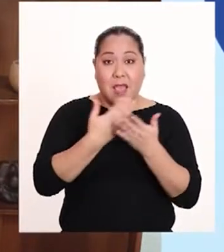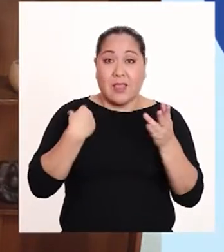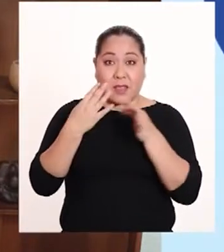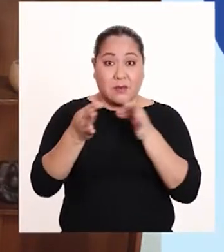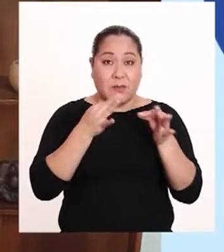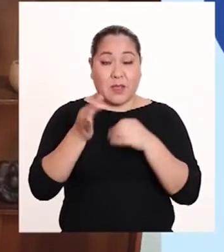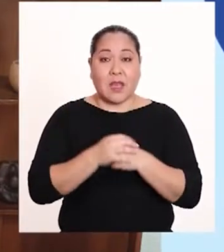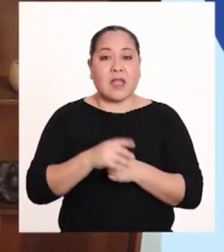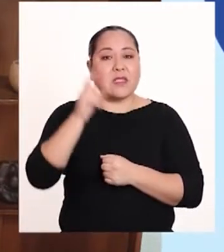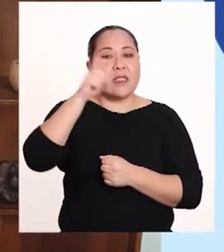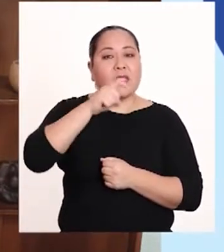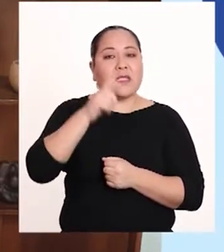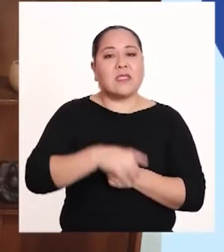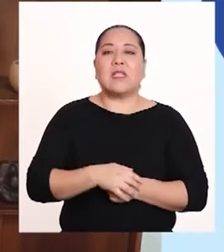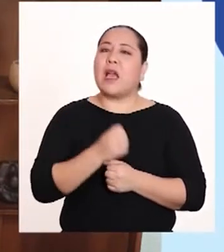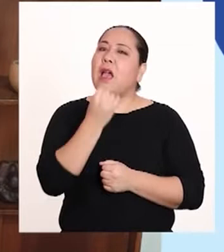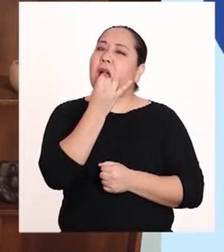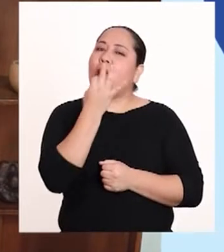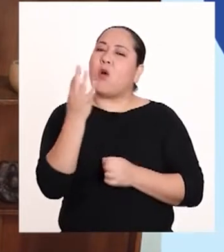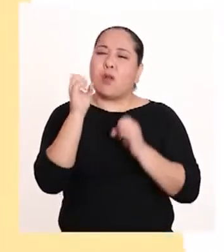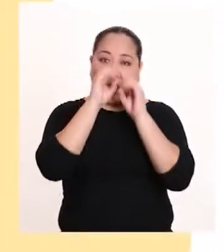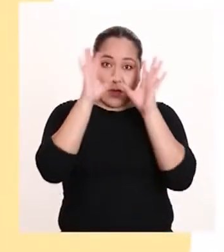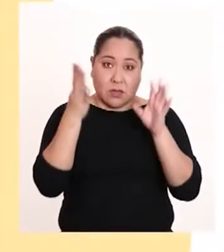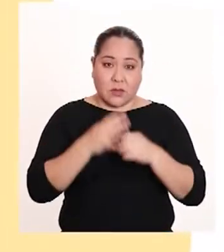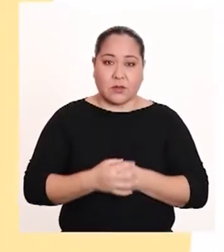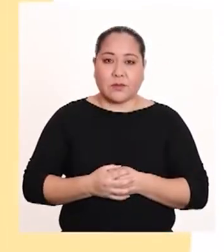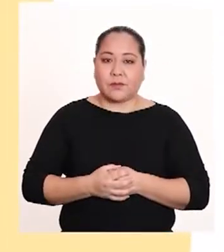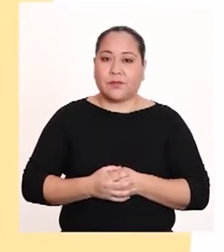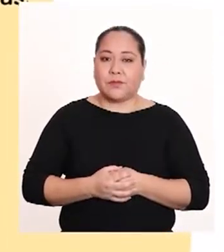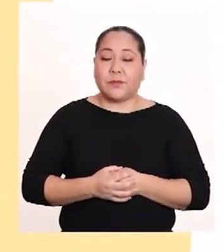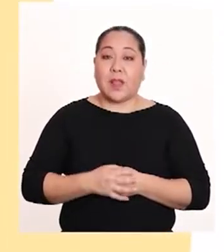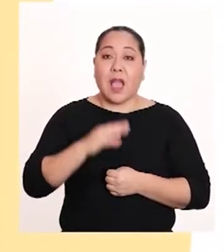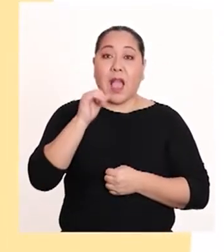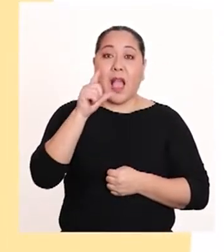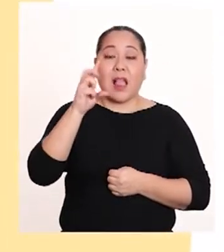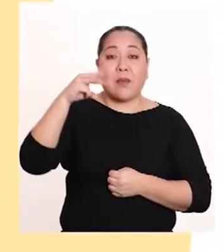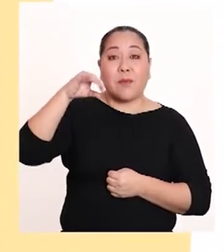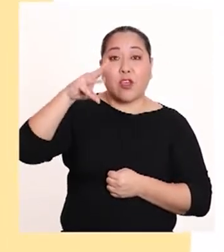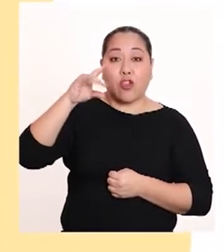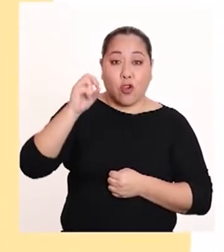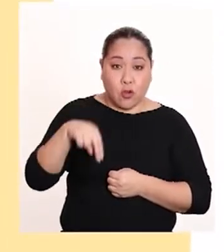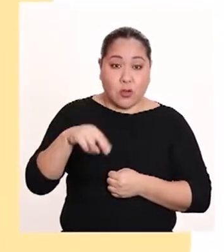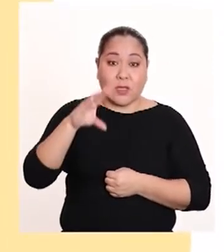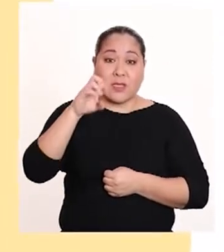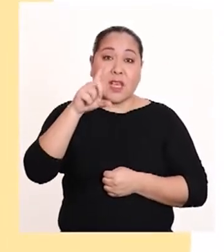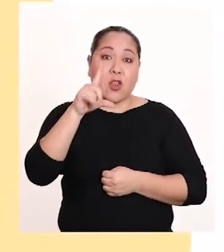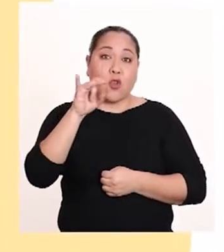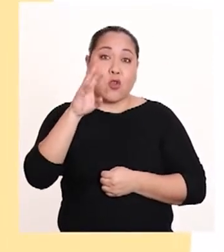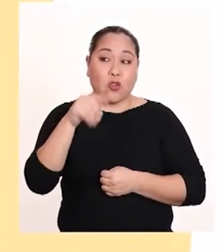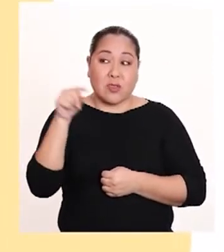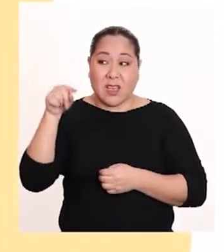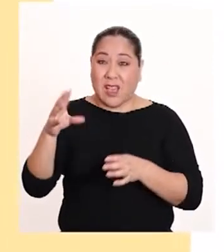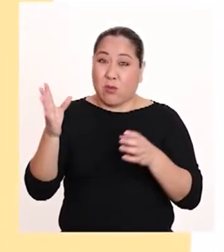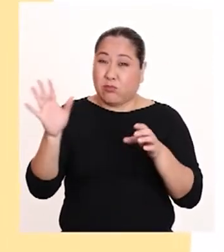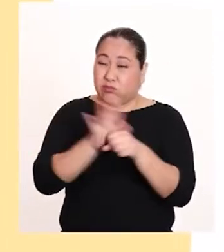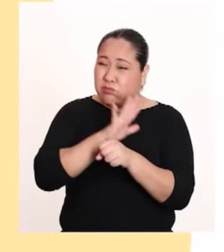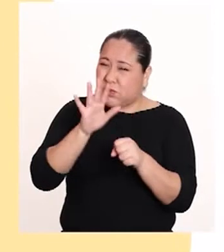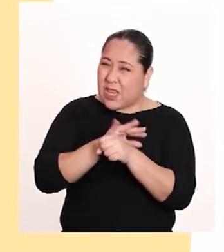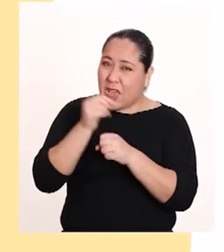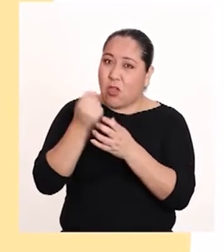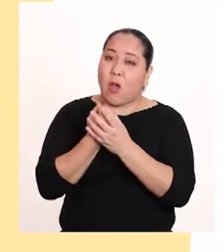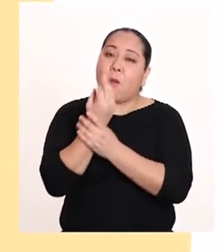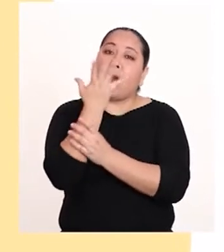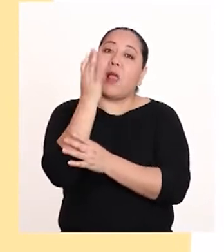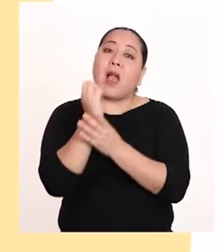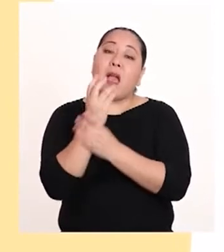definirlos, es necesario hacer algunas aclaraciones. El almidón y la celulosa que abundan en las plantas, así